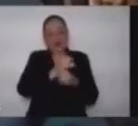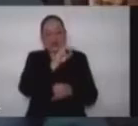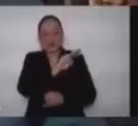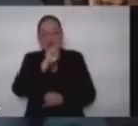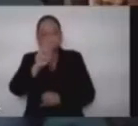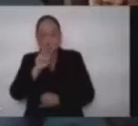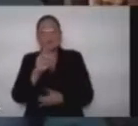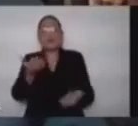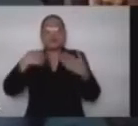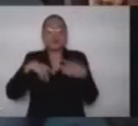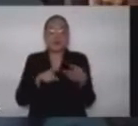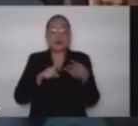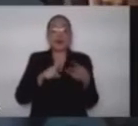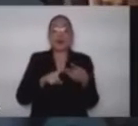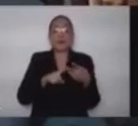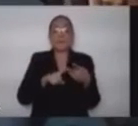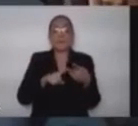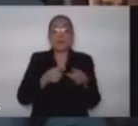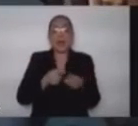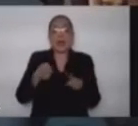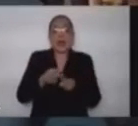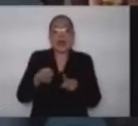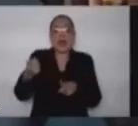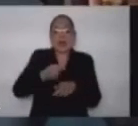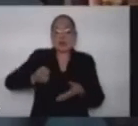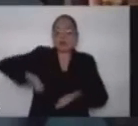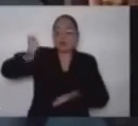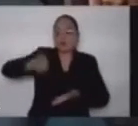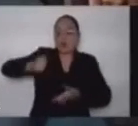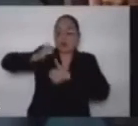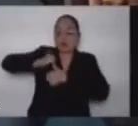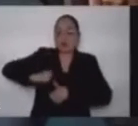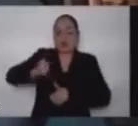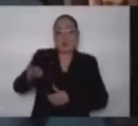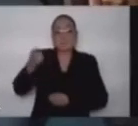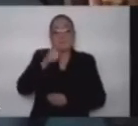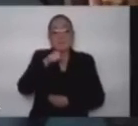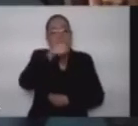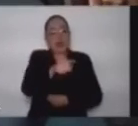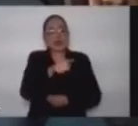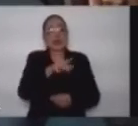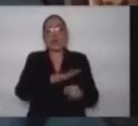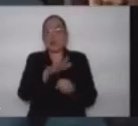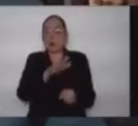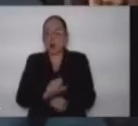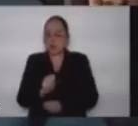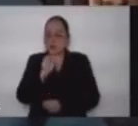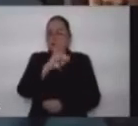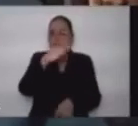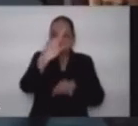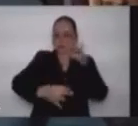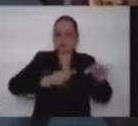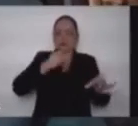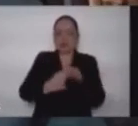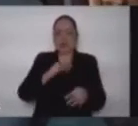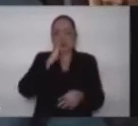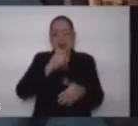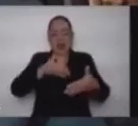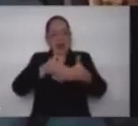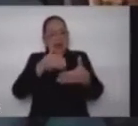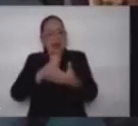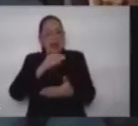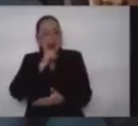El cumplimiento de la primera resolución dictada por la autoridad responsable se efectuó sin que se retire algún tipo de obstáculo aunque tuviera que